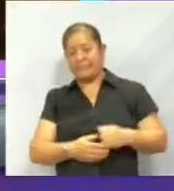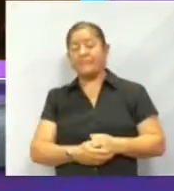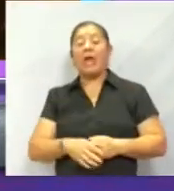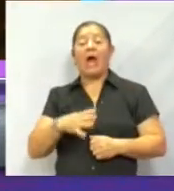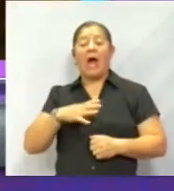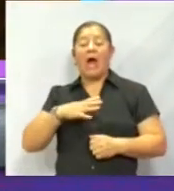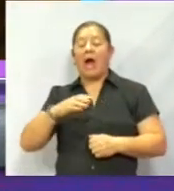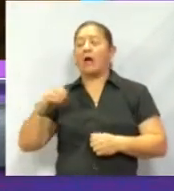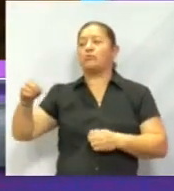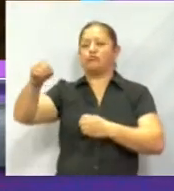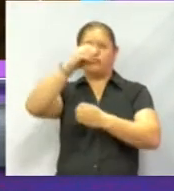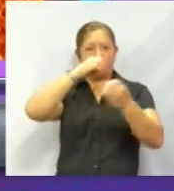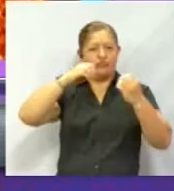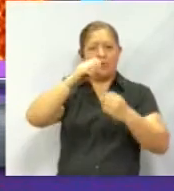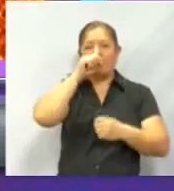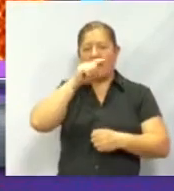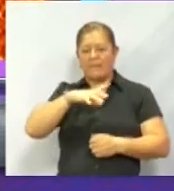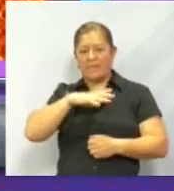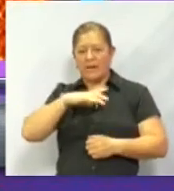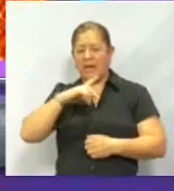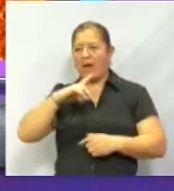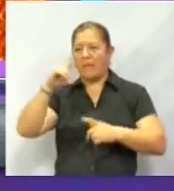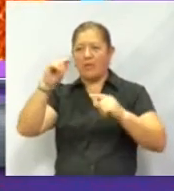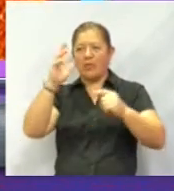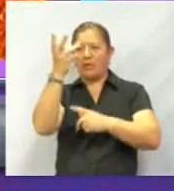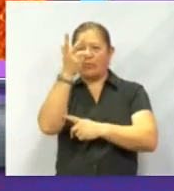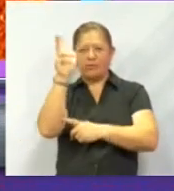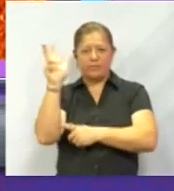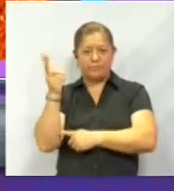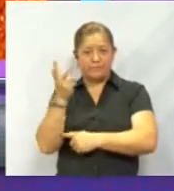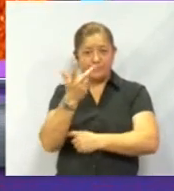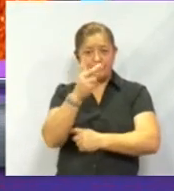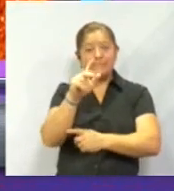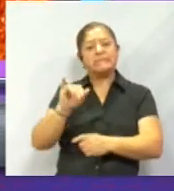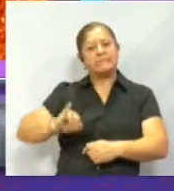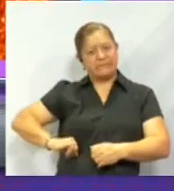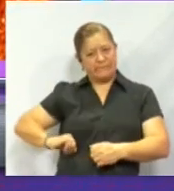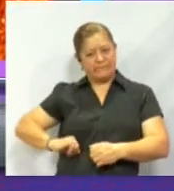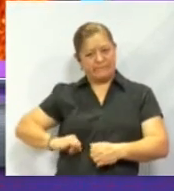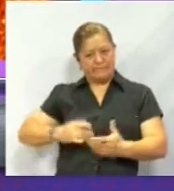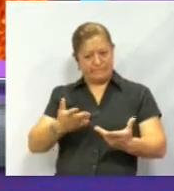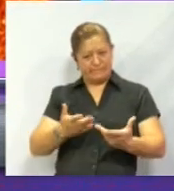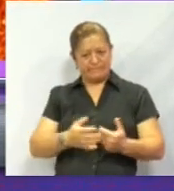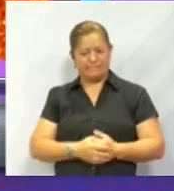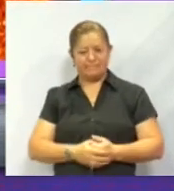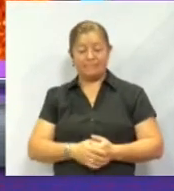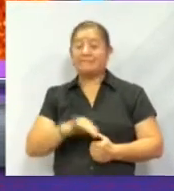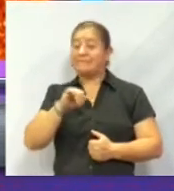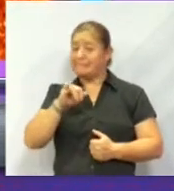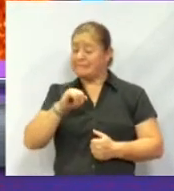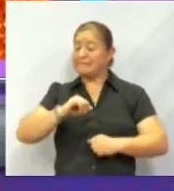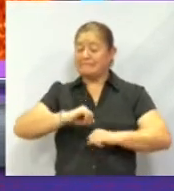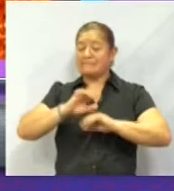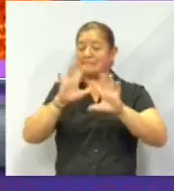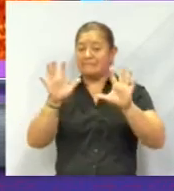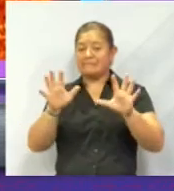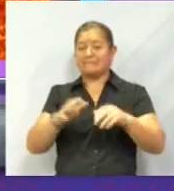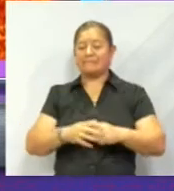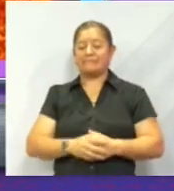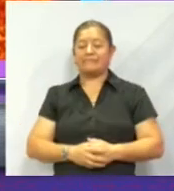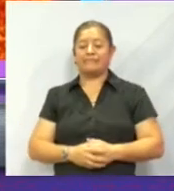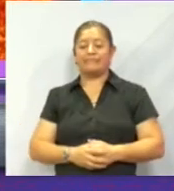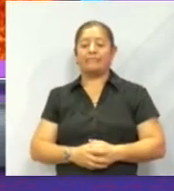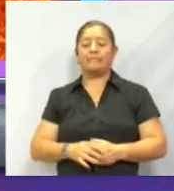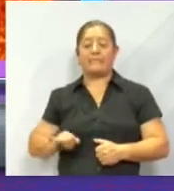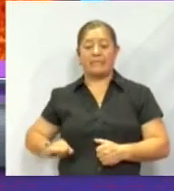pero también existen satélites. ¿No crees que es muy interesante? Claro que sí, es muy, muy, muy interesante. ¿Y qué te parece si va,